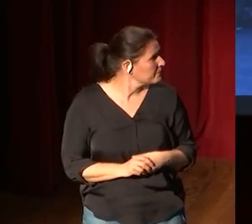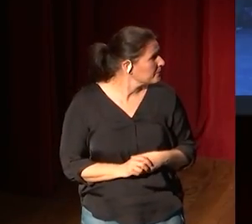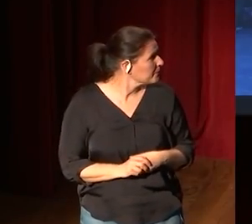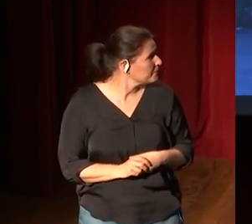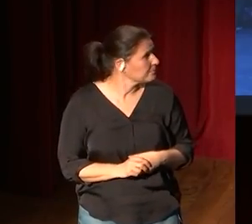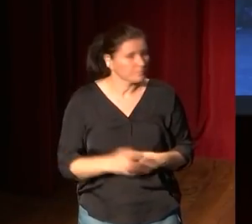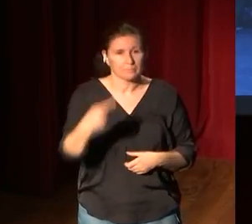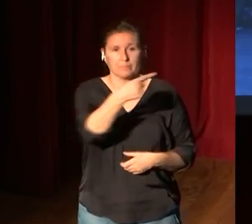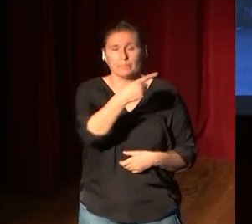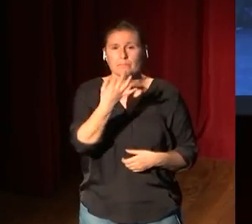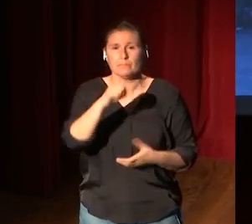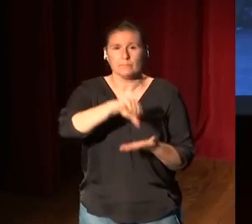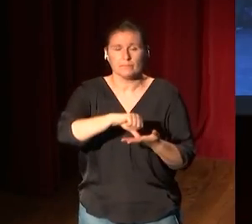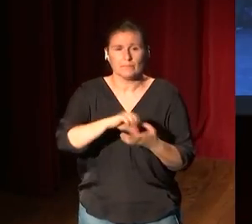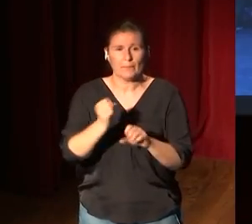Esto es Venecia.